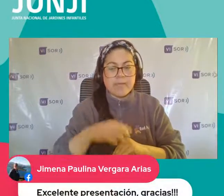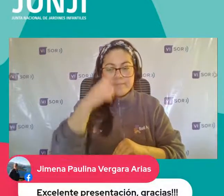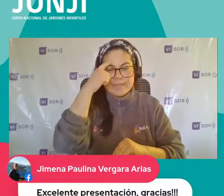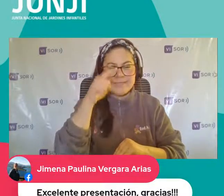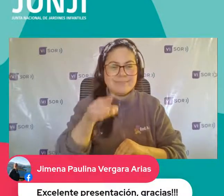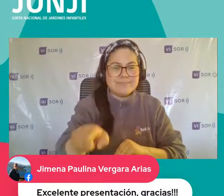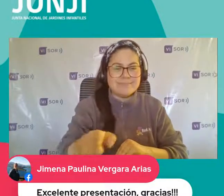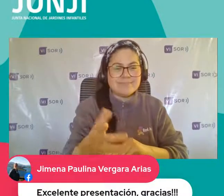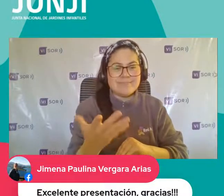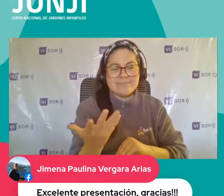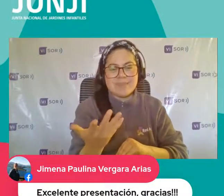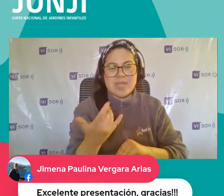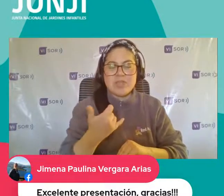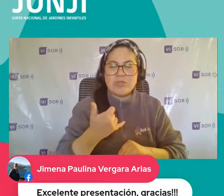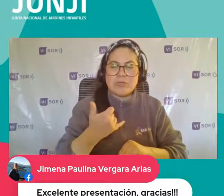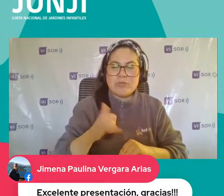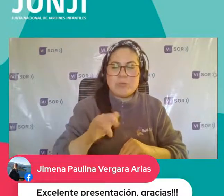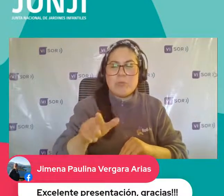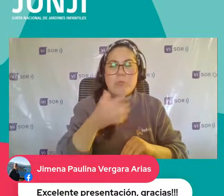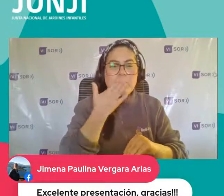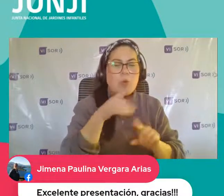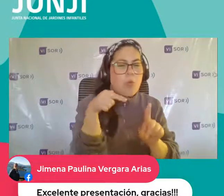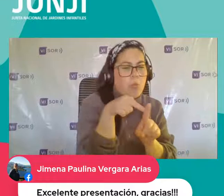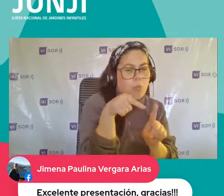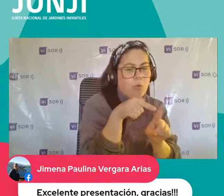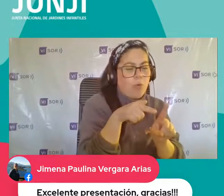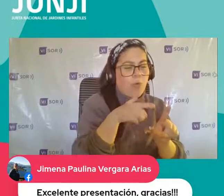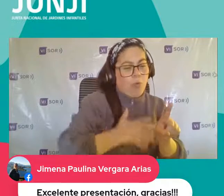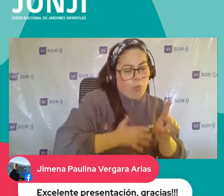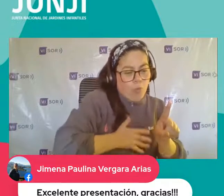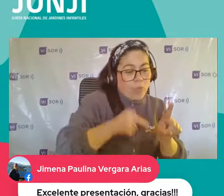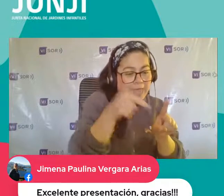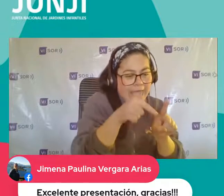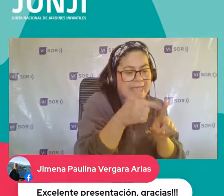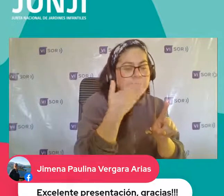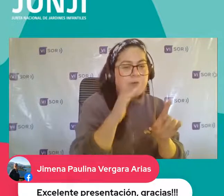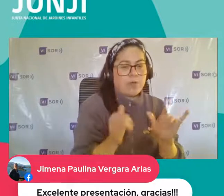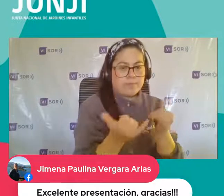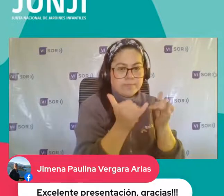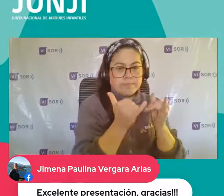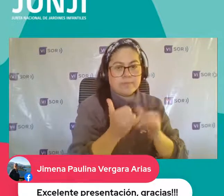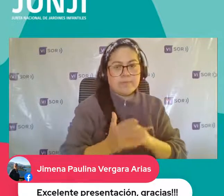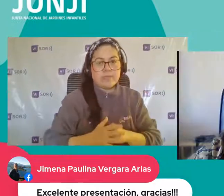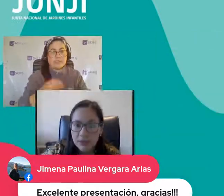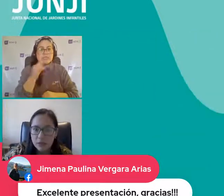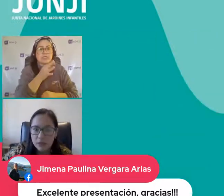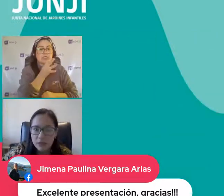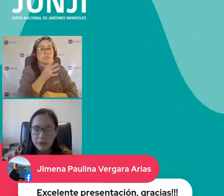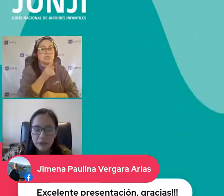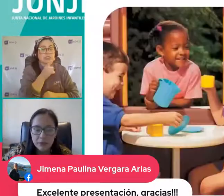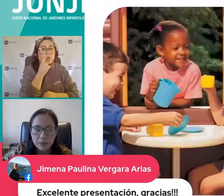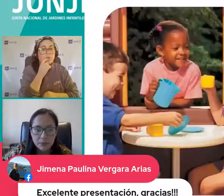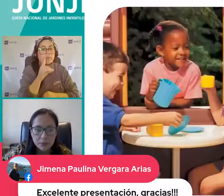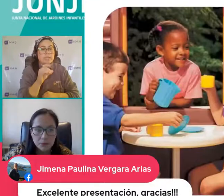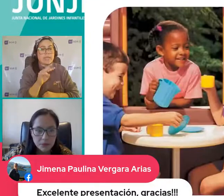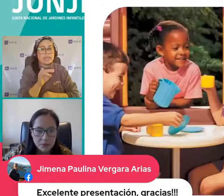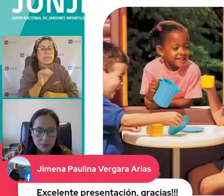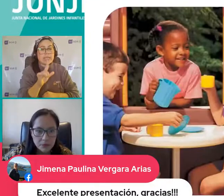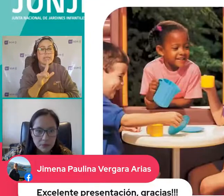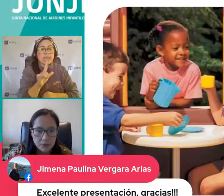gusta Como habíamos hablado ¿Sí? No sé si Daniel Está por ahí Que la presentación Se fue